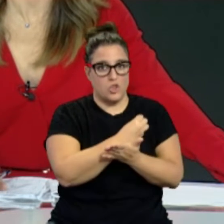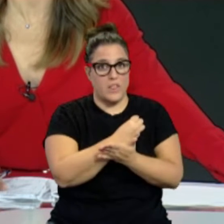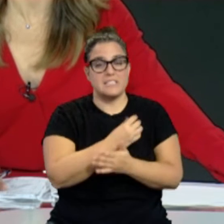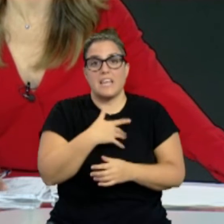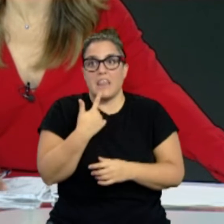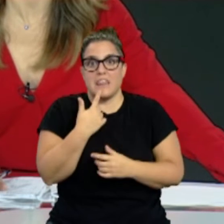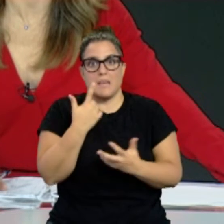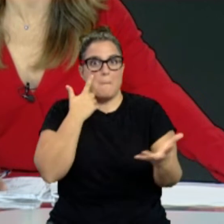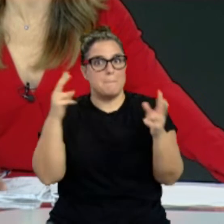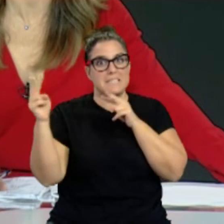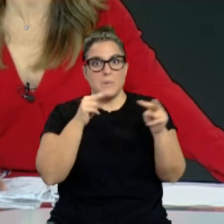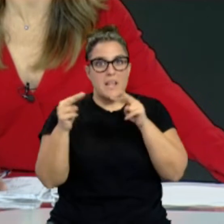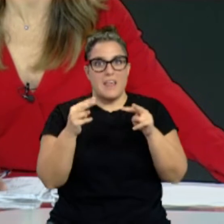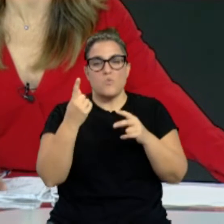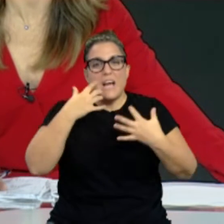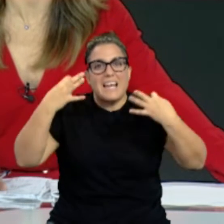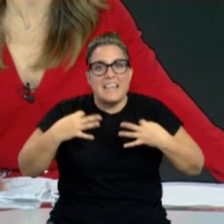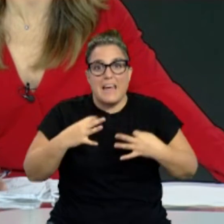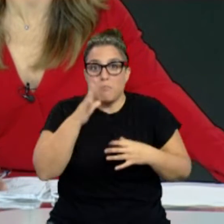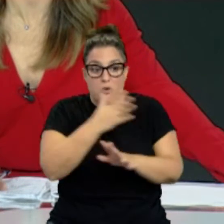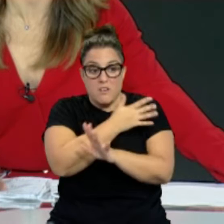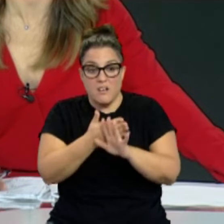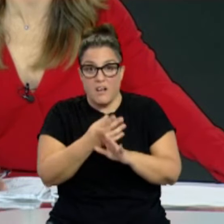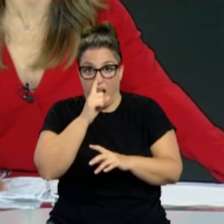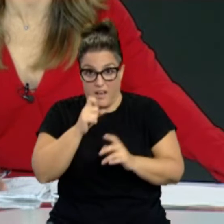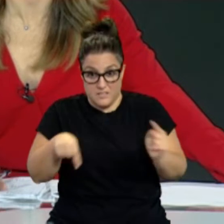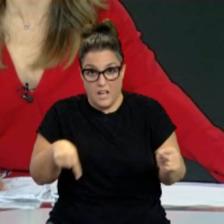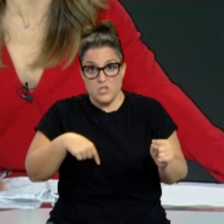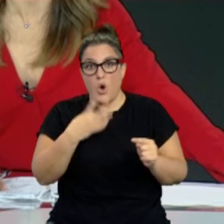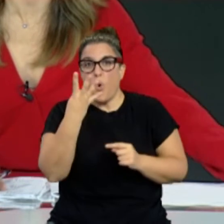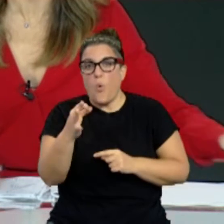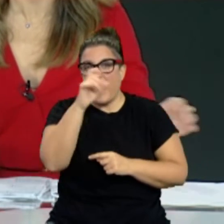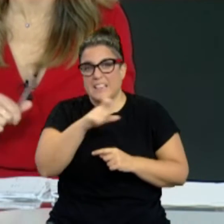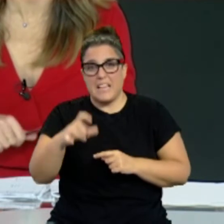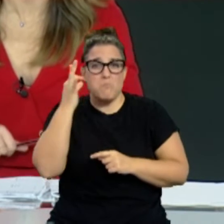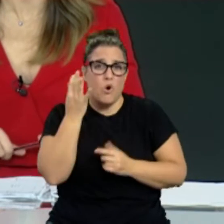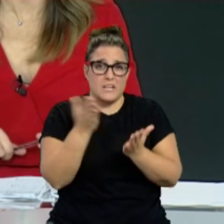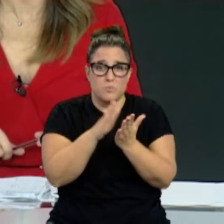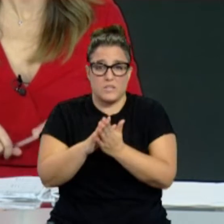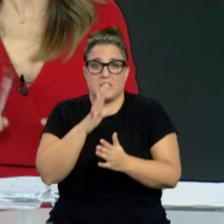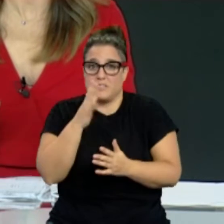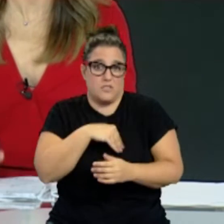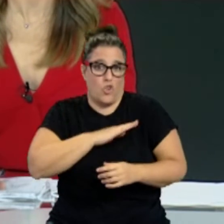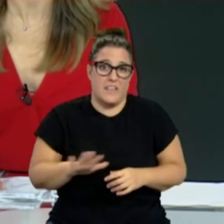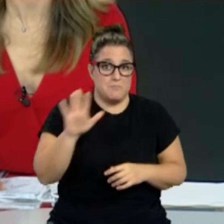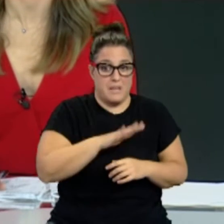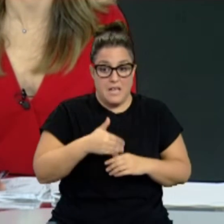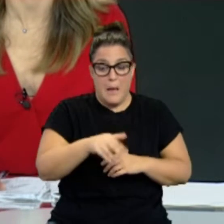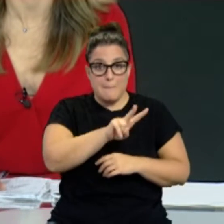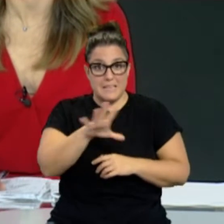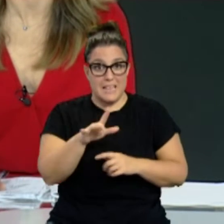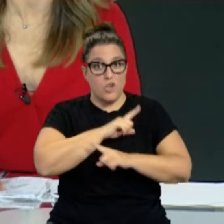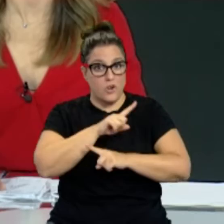que solo en lo que llevamos de 2020 se ha cobrado la vida de 40 mujeres en toda España. Este próximo 25 de noviembre se celebra el Día